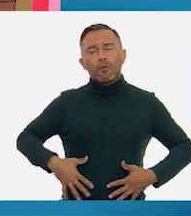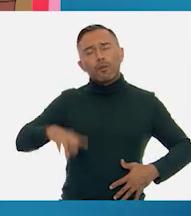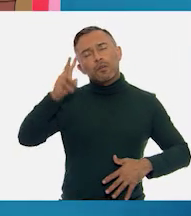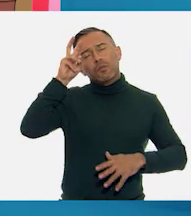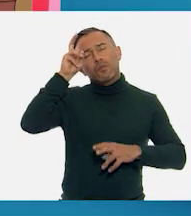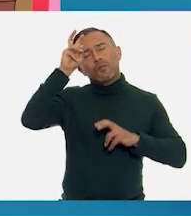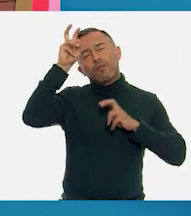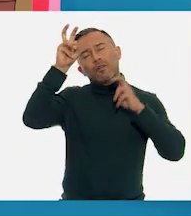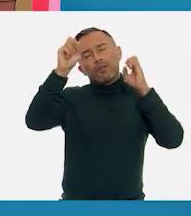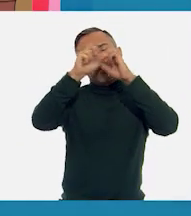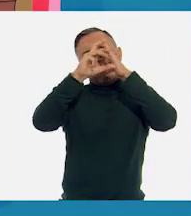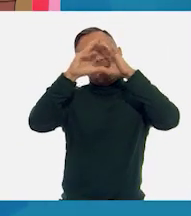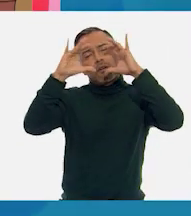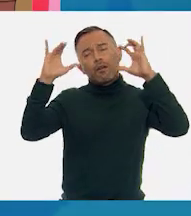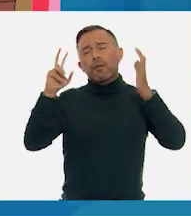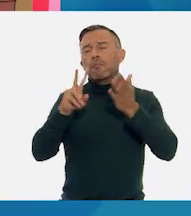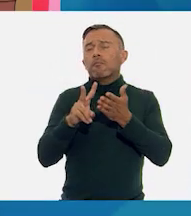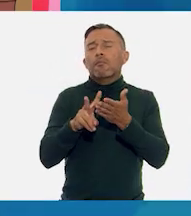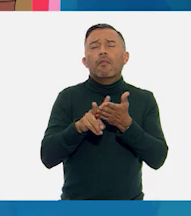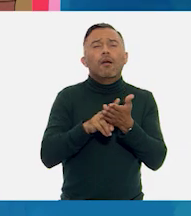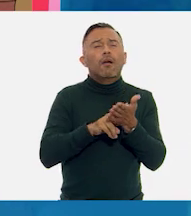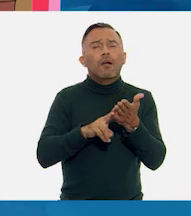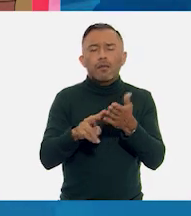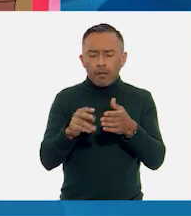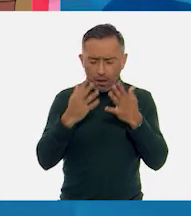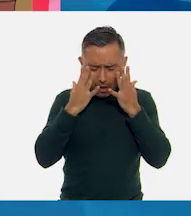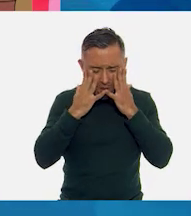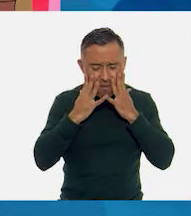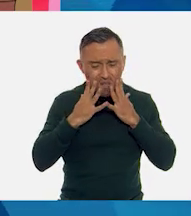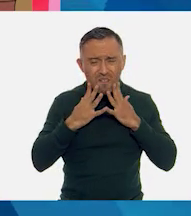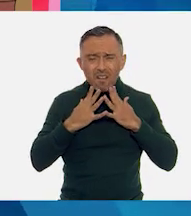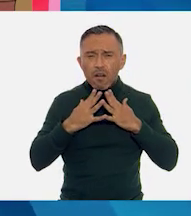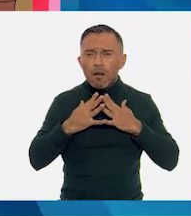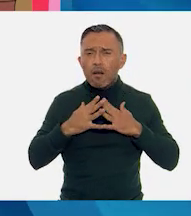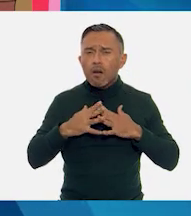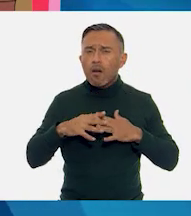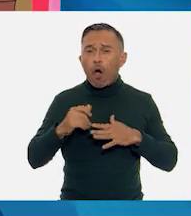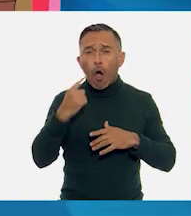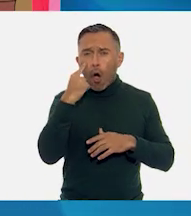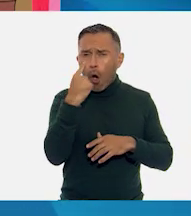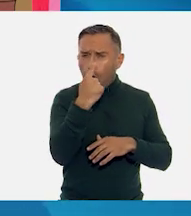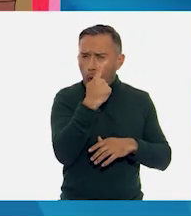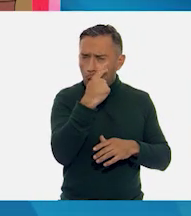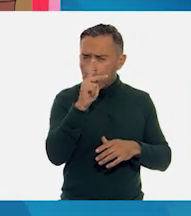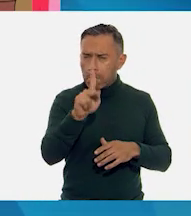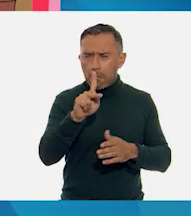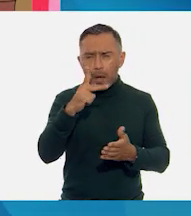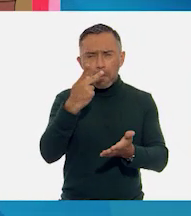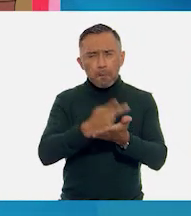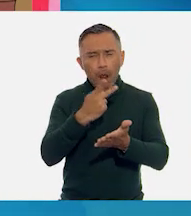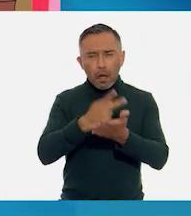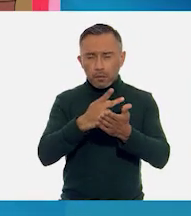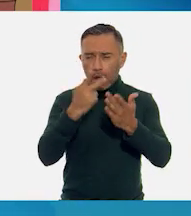Verde, carne, pelo verde, con ojos de fría plata. Verde, que te quiero